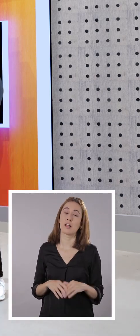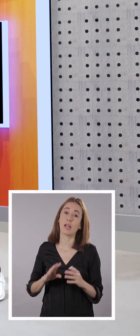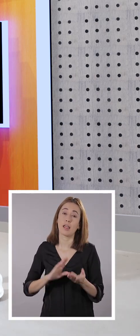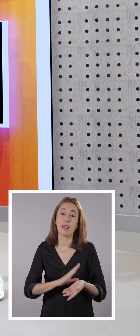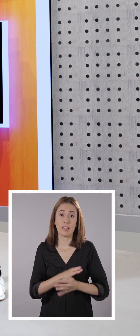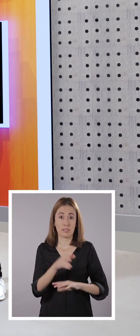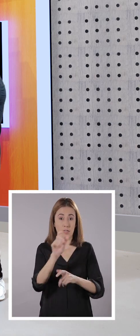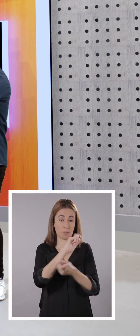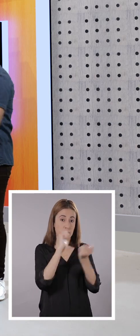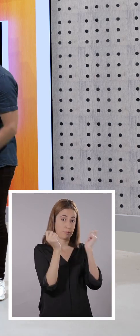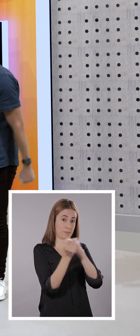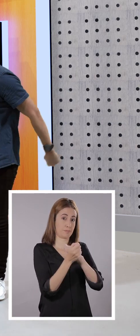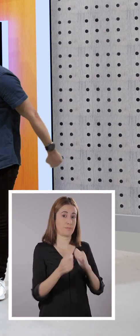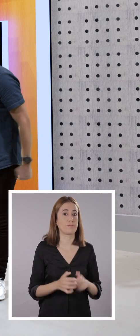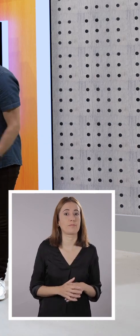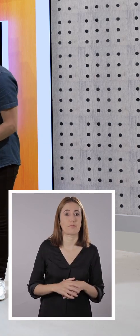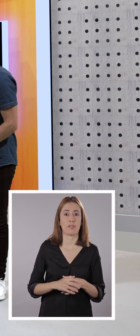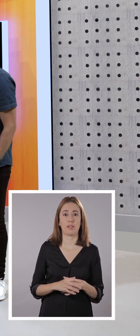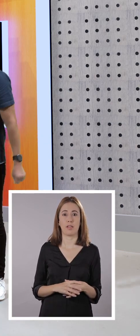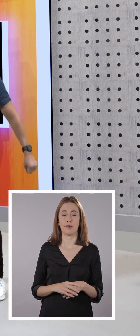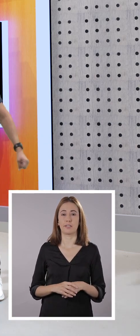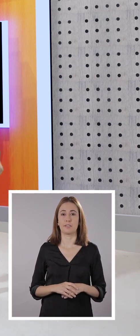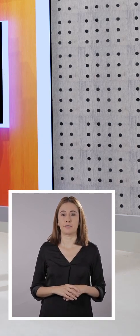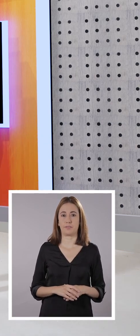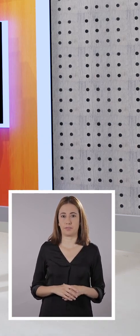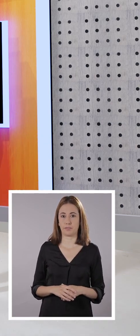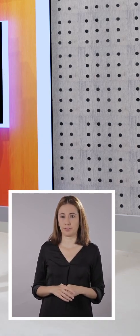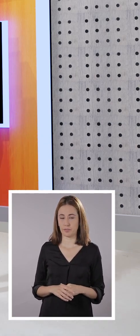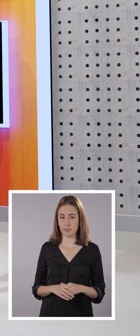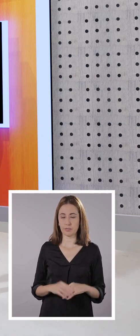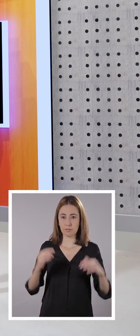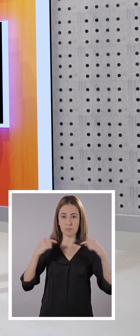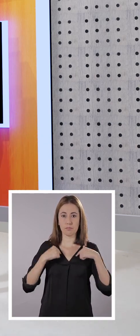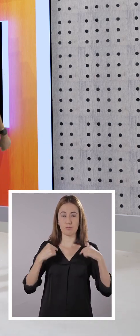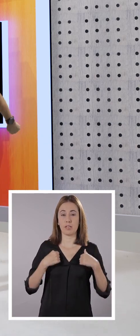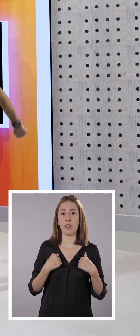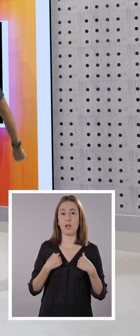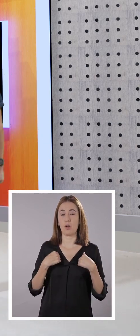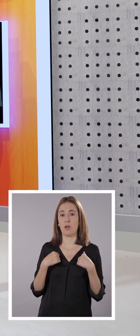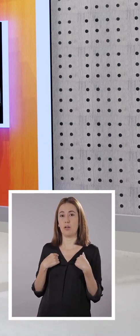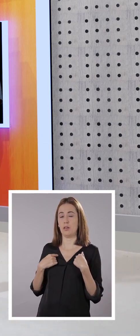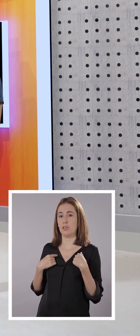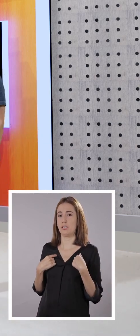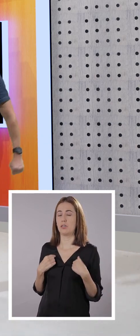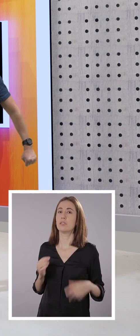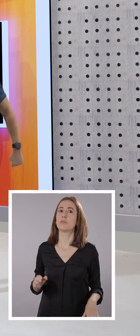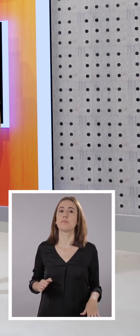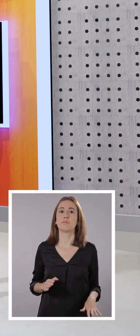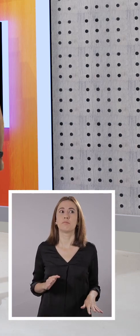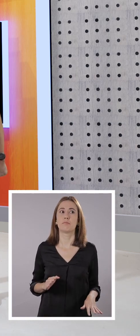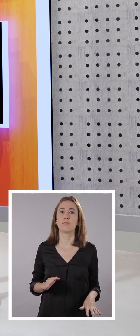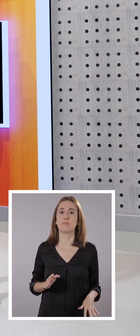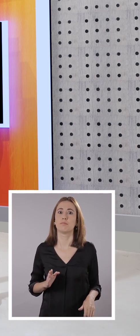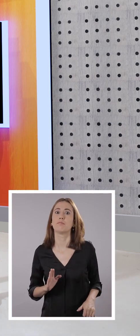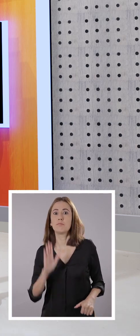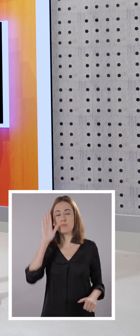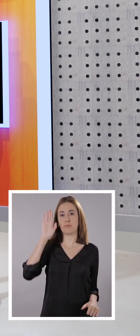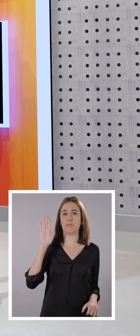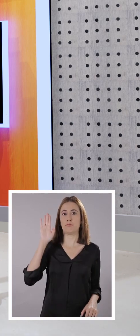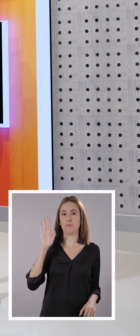después intercambiamos? Muy bien, me parece bien. Ok, entonces, levanta la mano derecha.